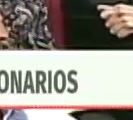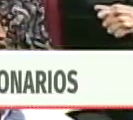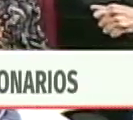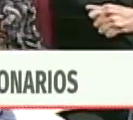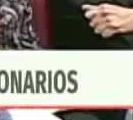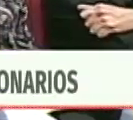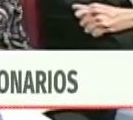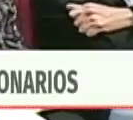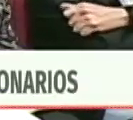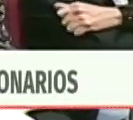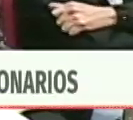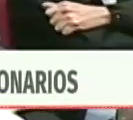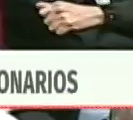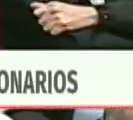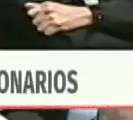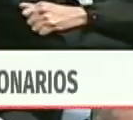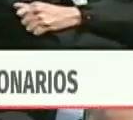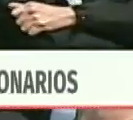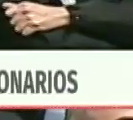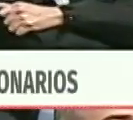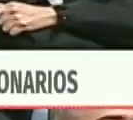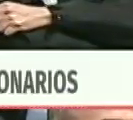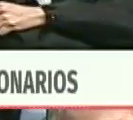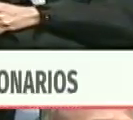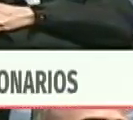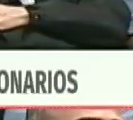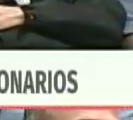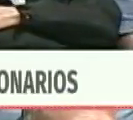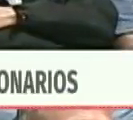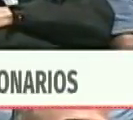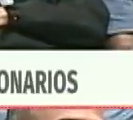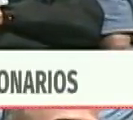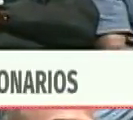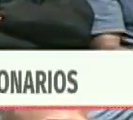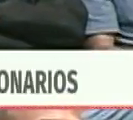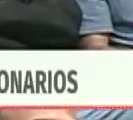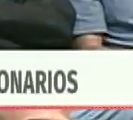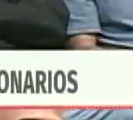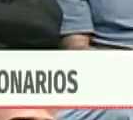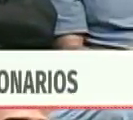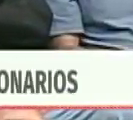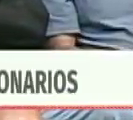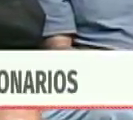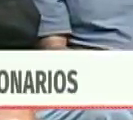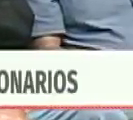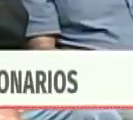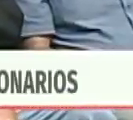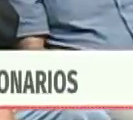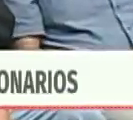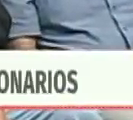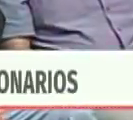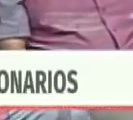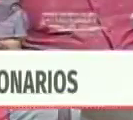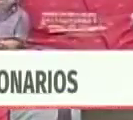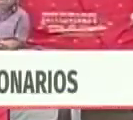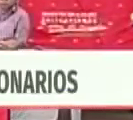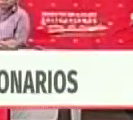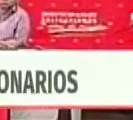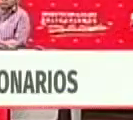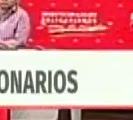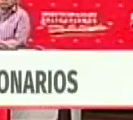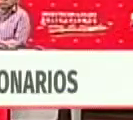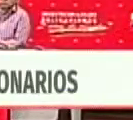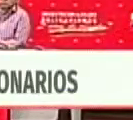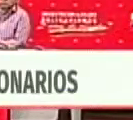Y si uno trabaja con el poder popular, con disciplina, con honestidad, con buena planificación, hace mucho más sobre los temas claves